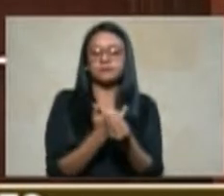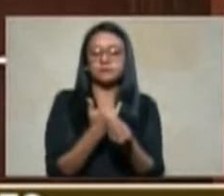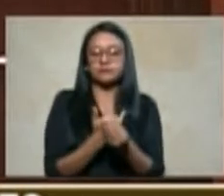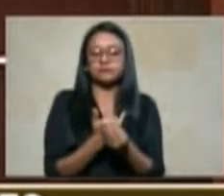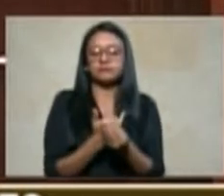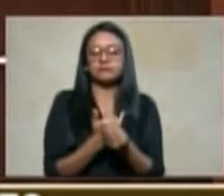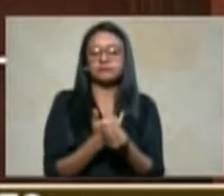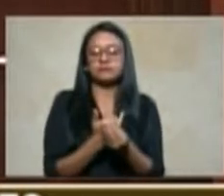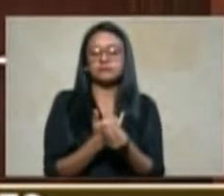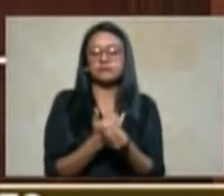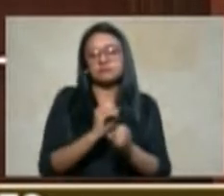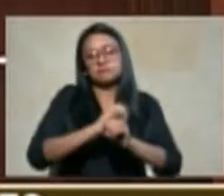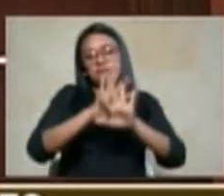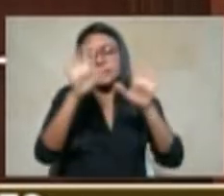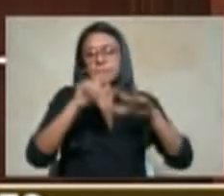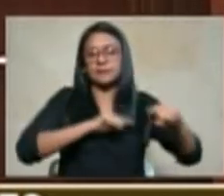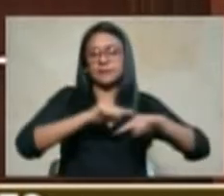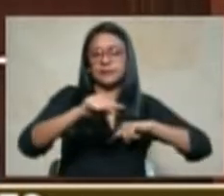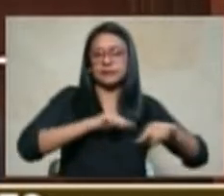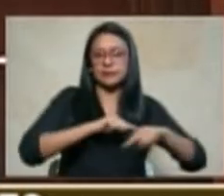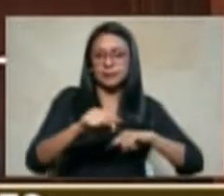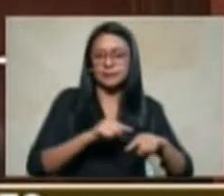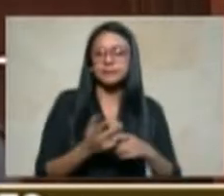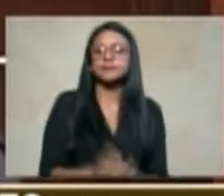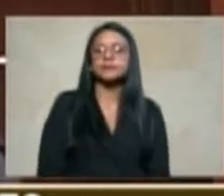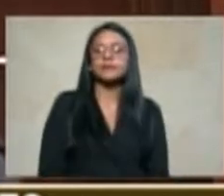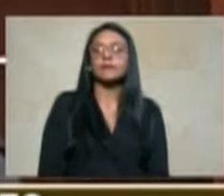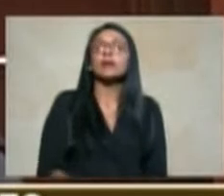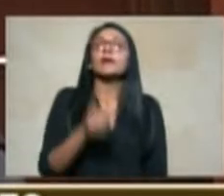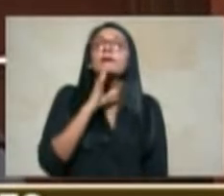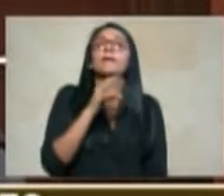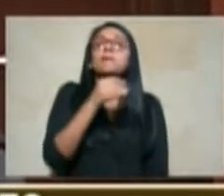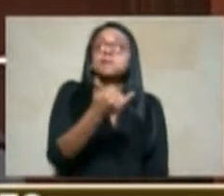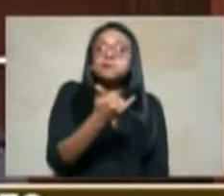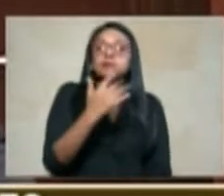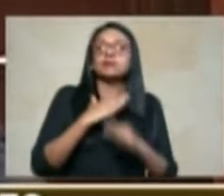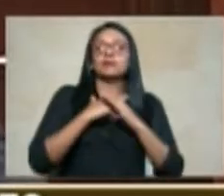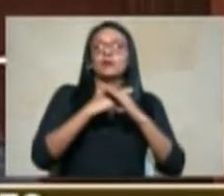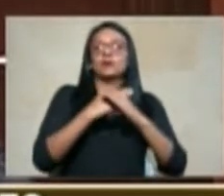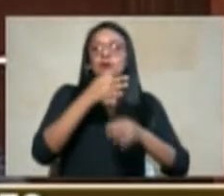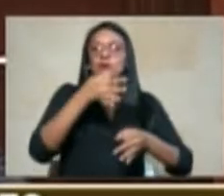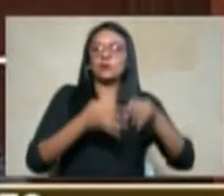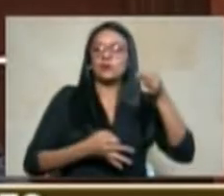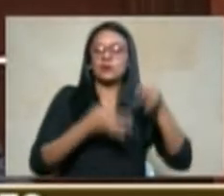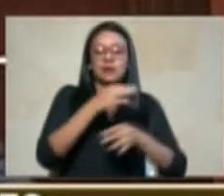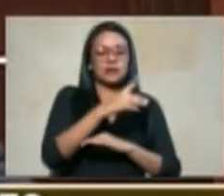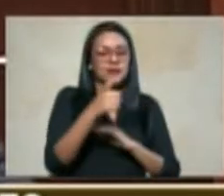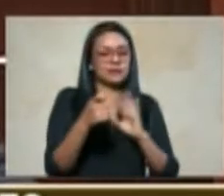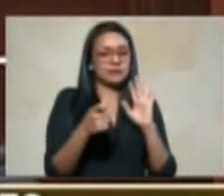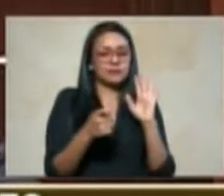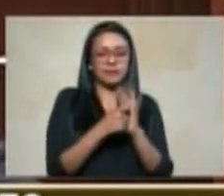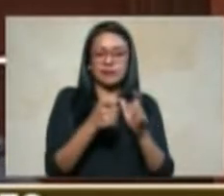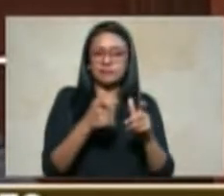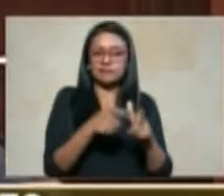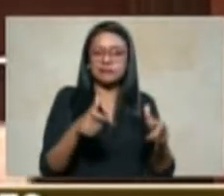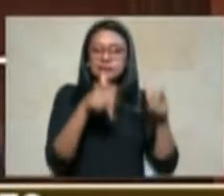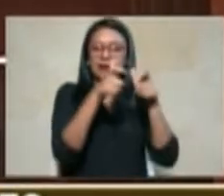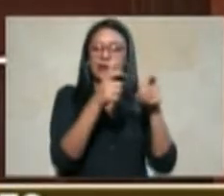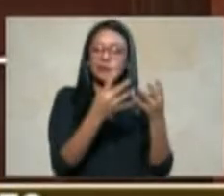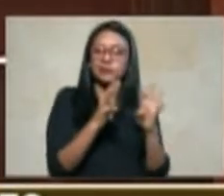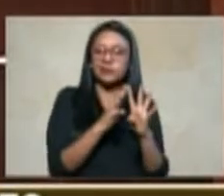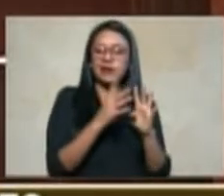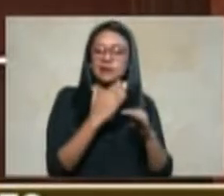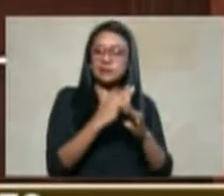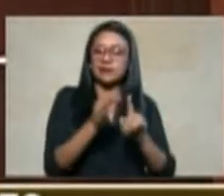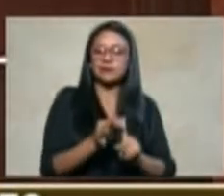administración pero además tiene el control judicial en manos de un tribunal especializado tribunal también que hay que decir